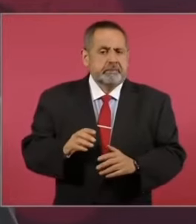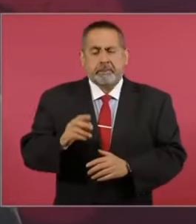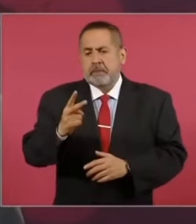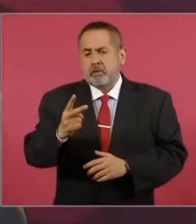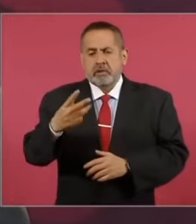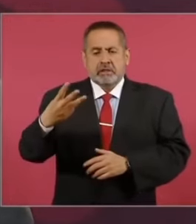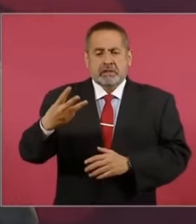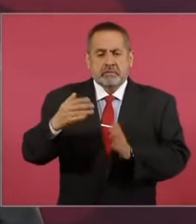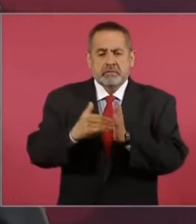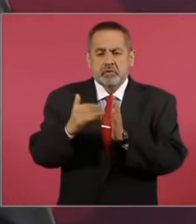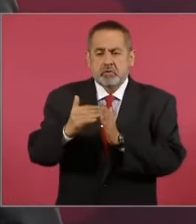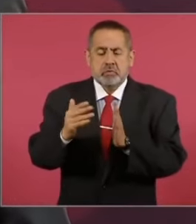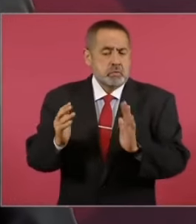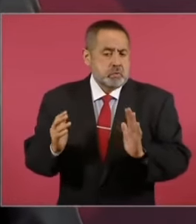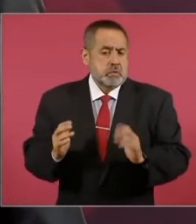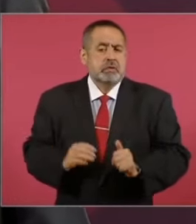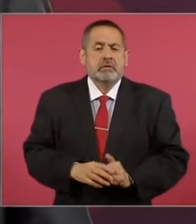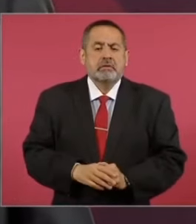dos, tres millones.